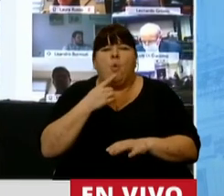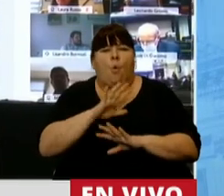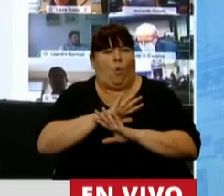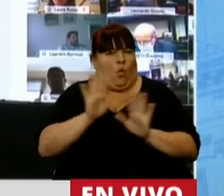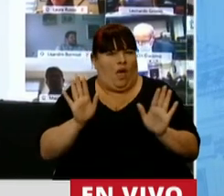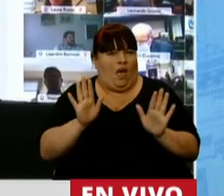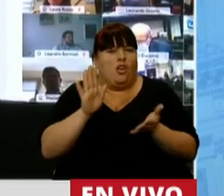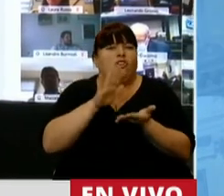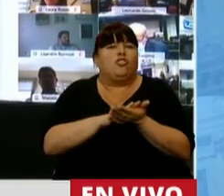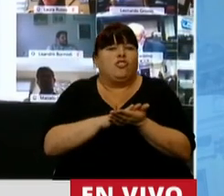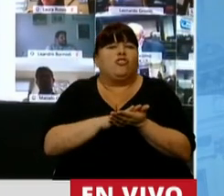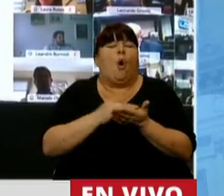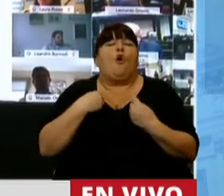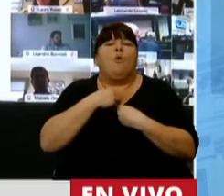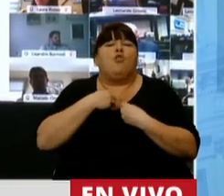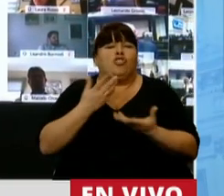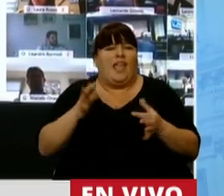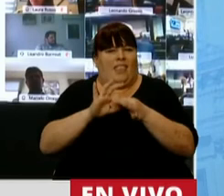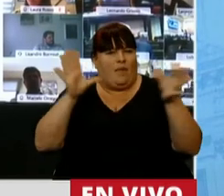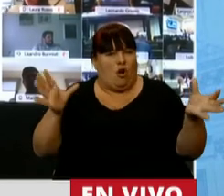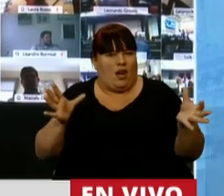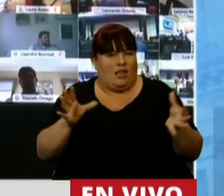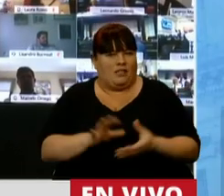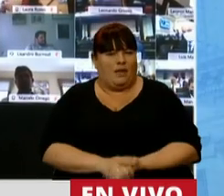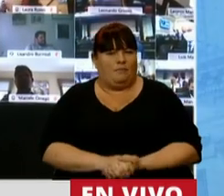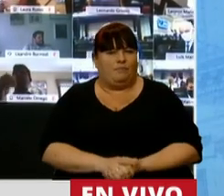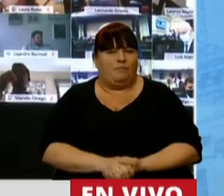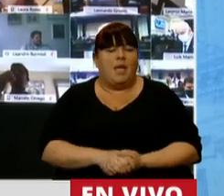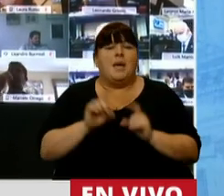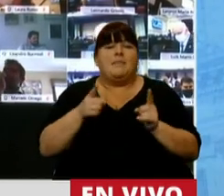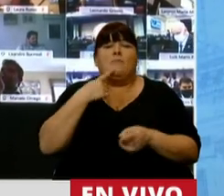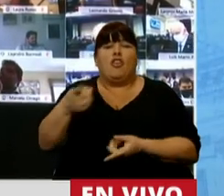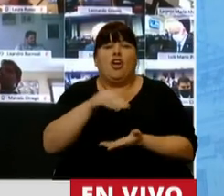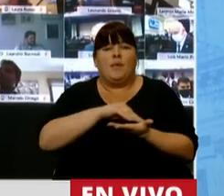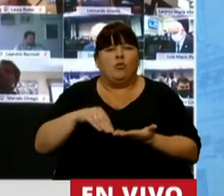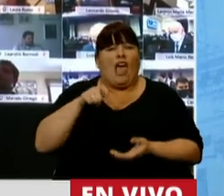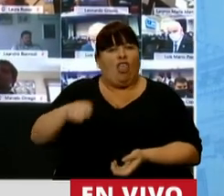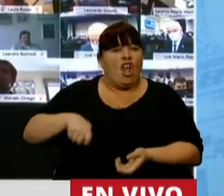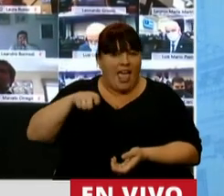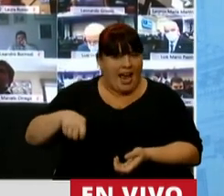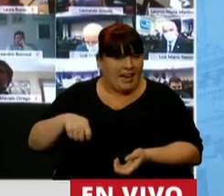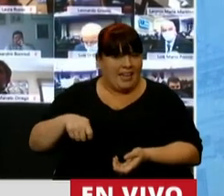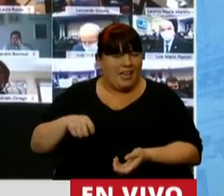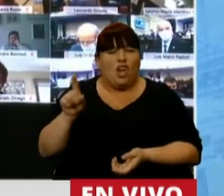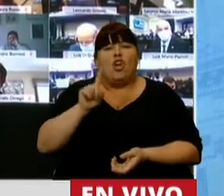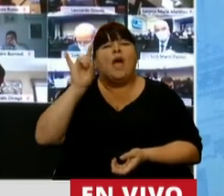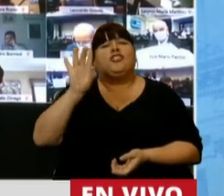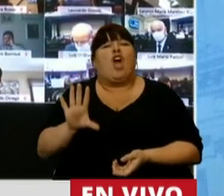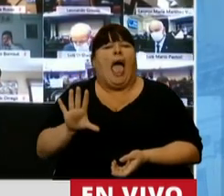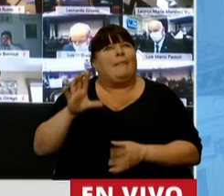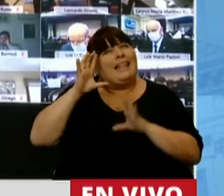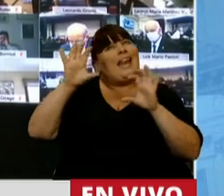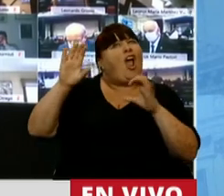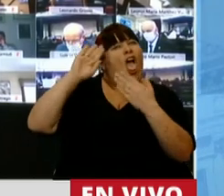ninguna sobre nuestro sentimiento democrático. Porque como dijo el diputado Negri, no alcanza con